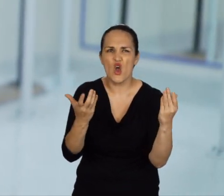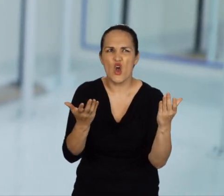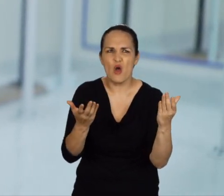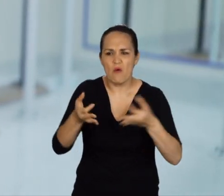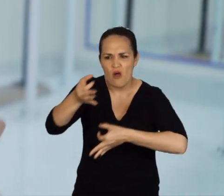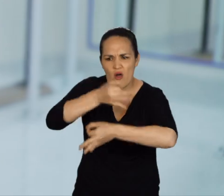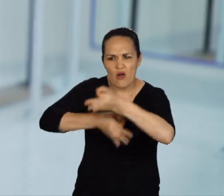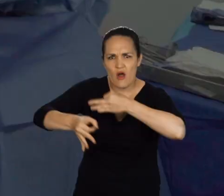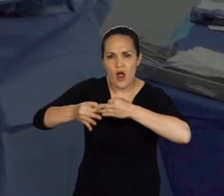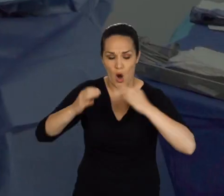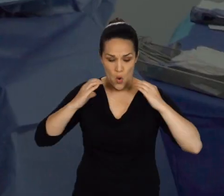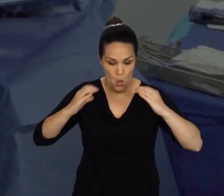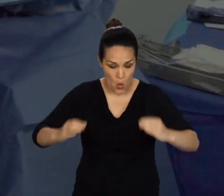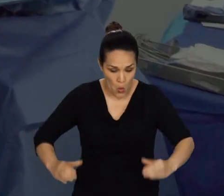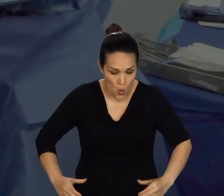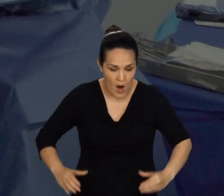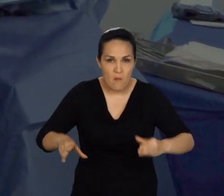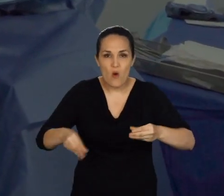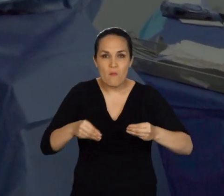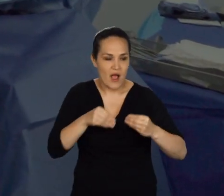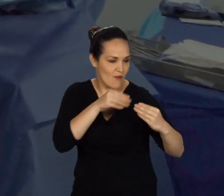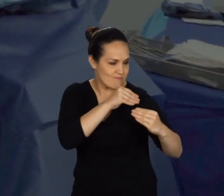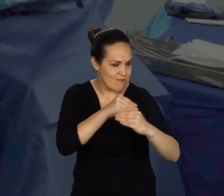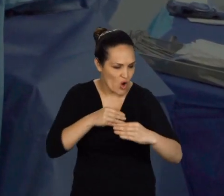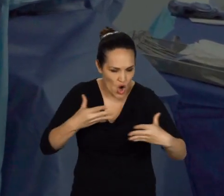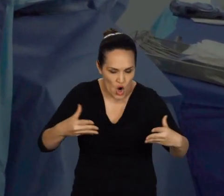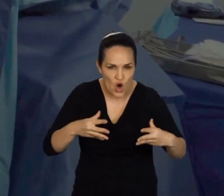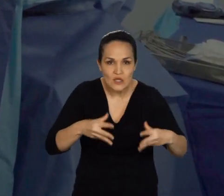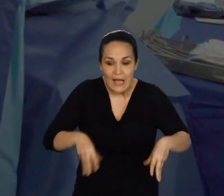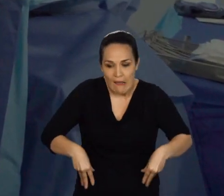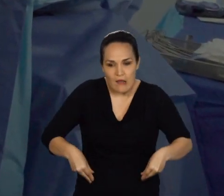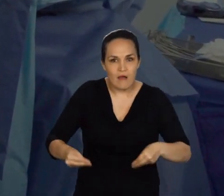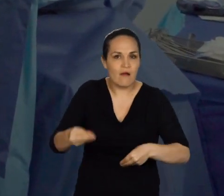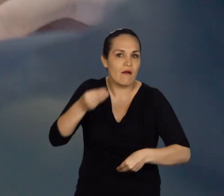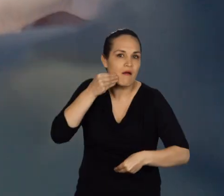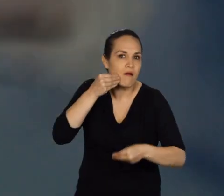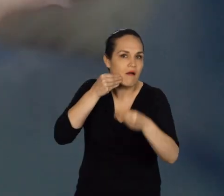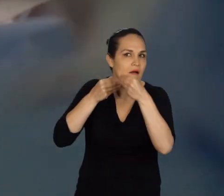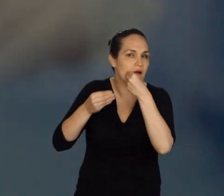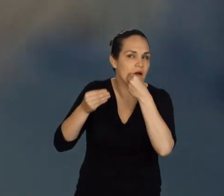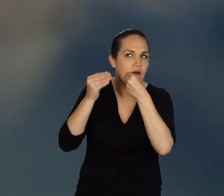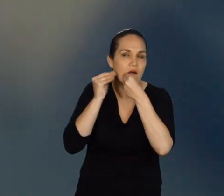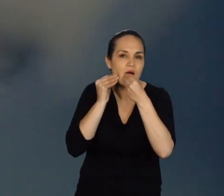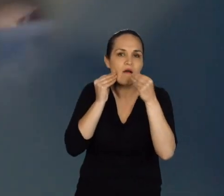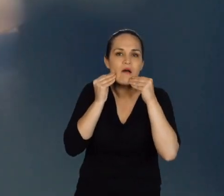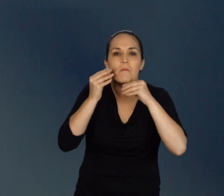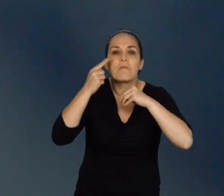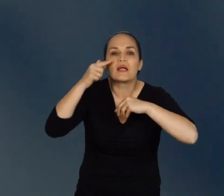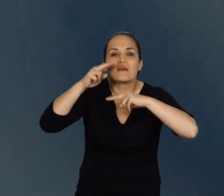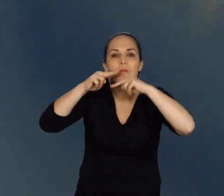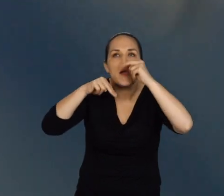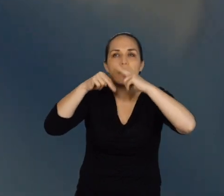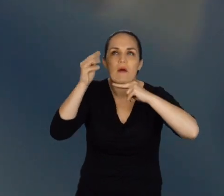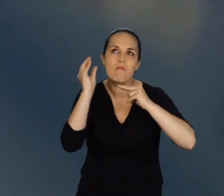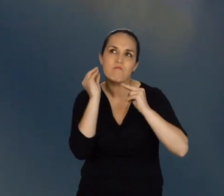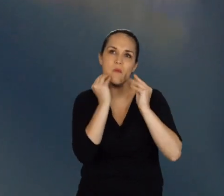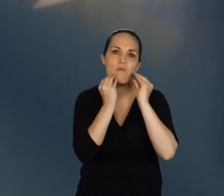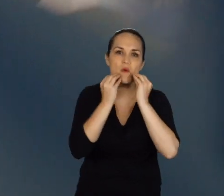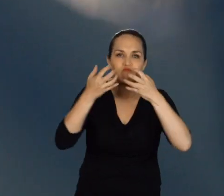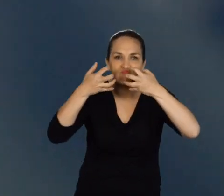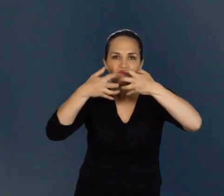hueso de otras partes del cuerpo, así como tejidos blandos de otras partes del cuerpo y los, digamos, reinjertan en la zona